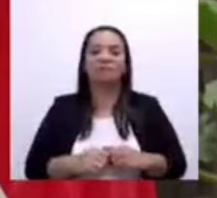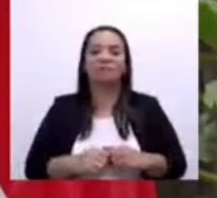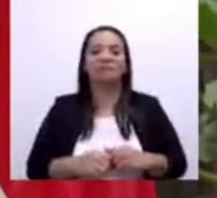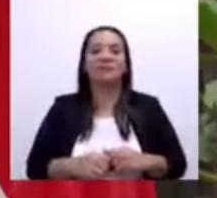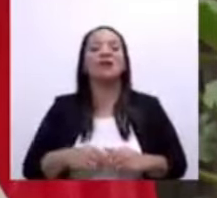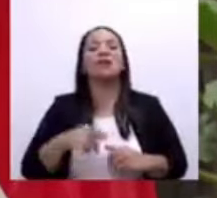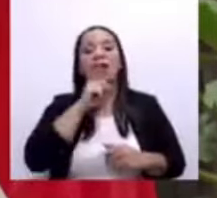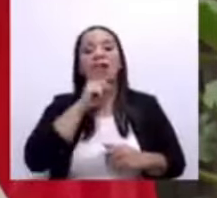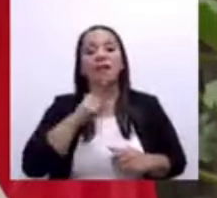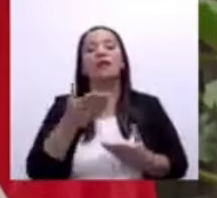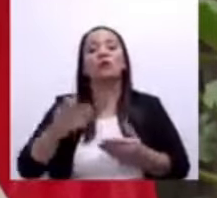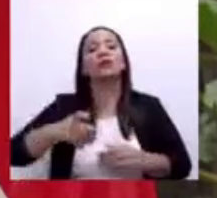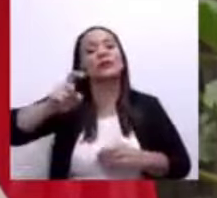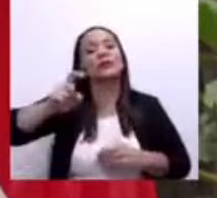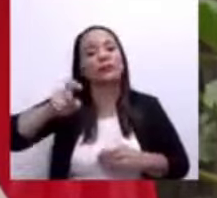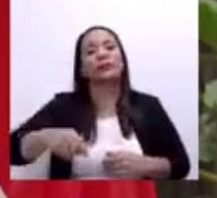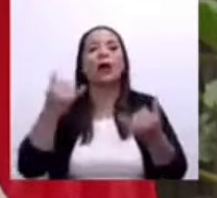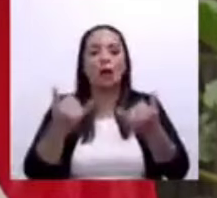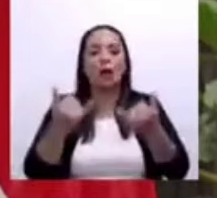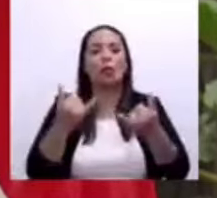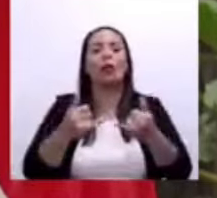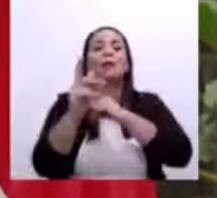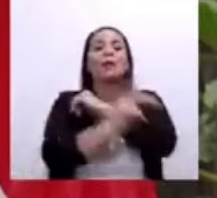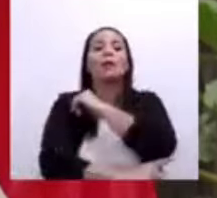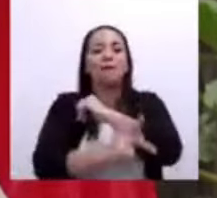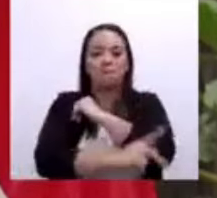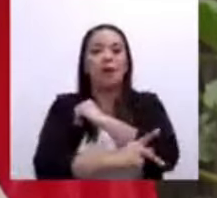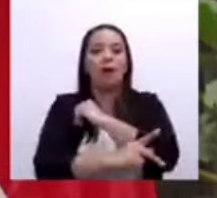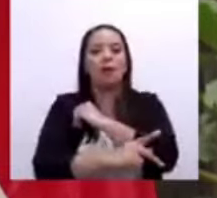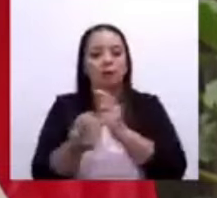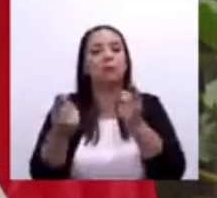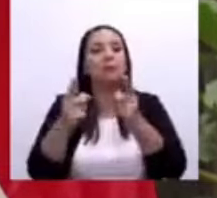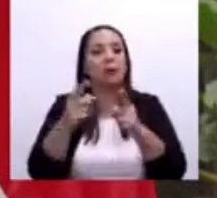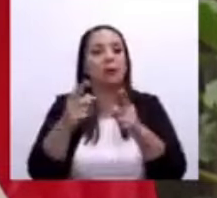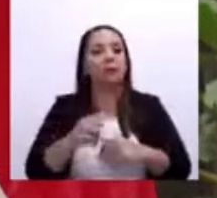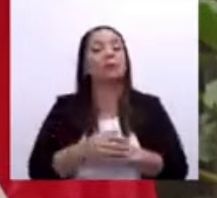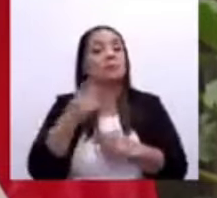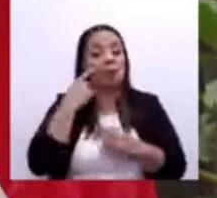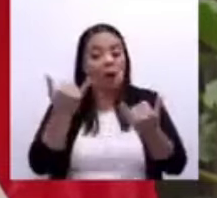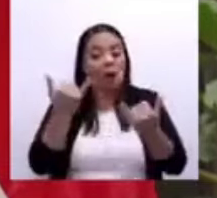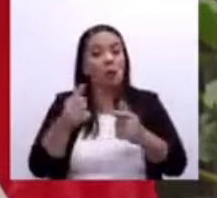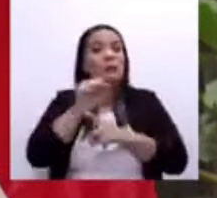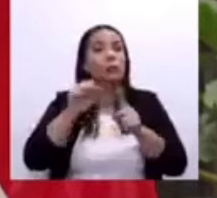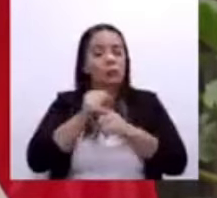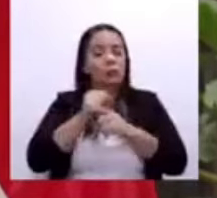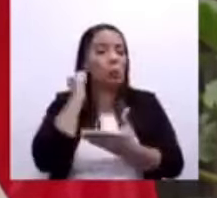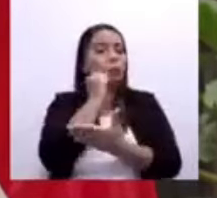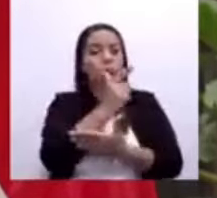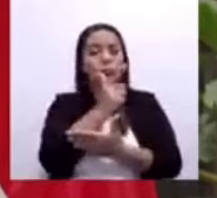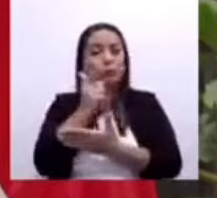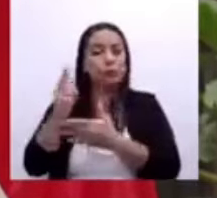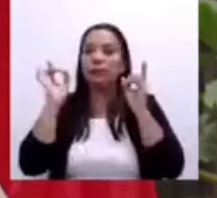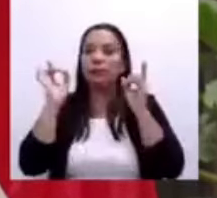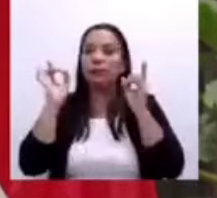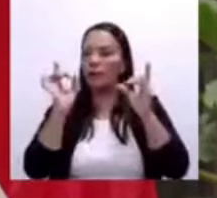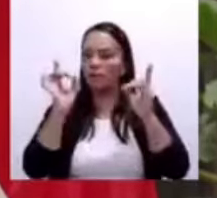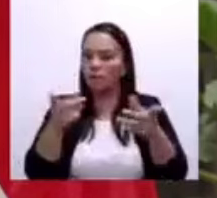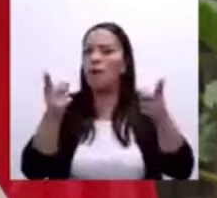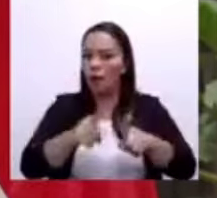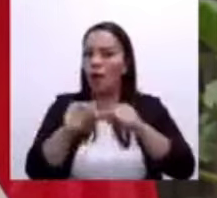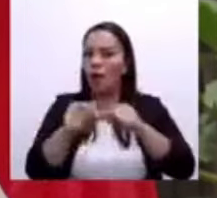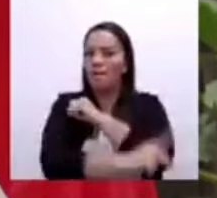necesita en este momento que el país vive una crisis de asesinatos, una crisis de